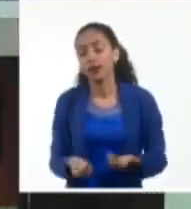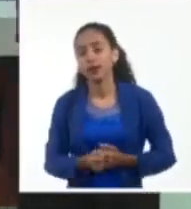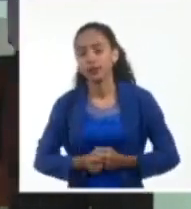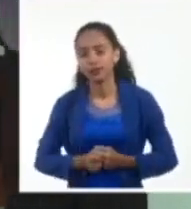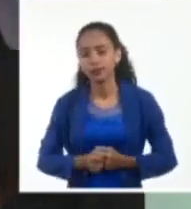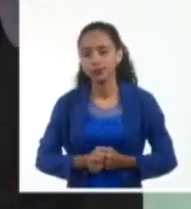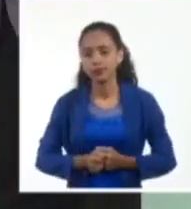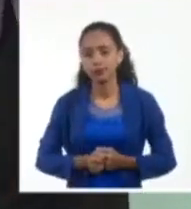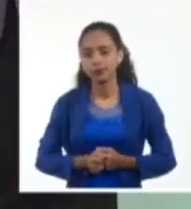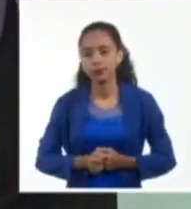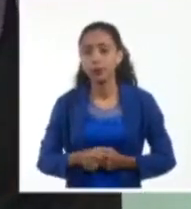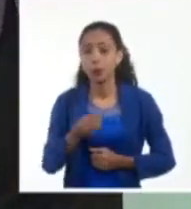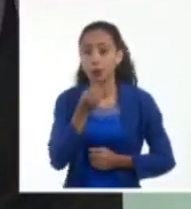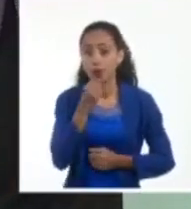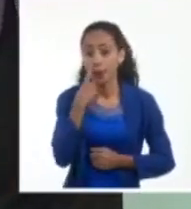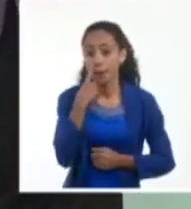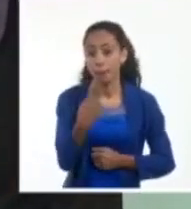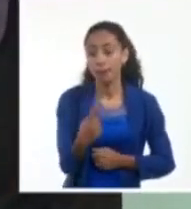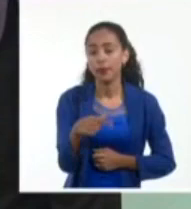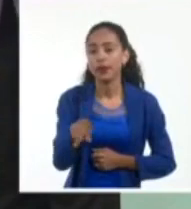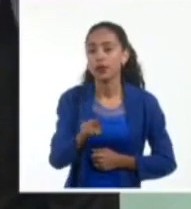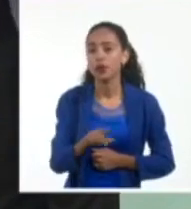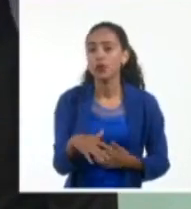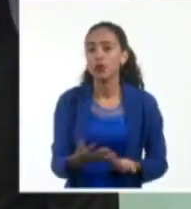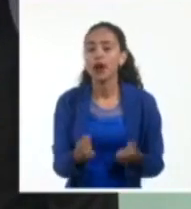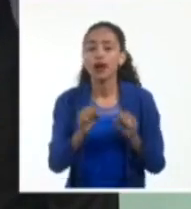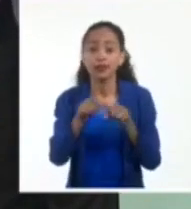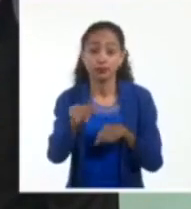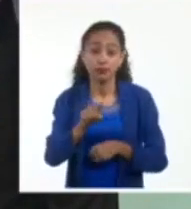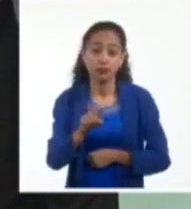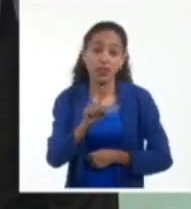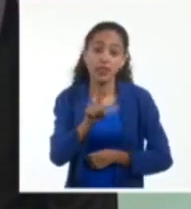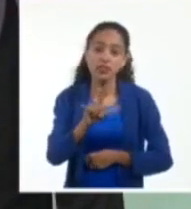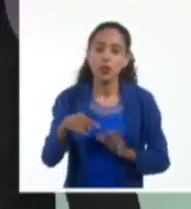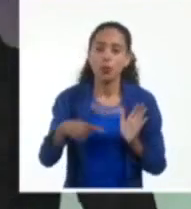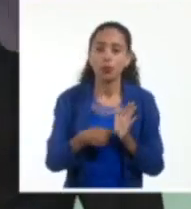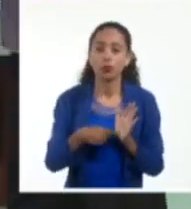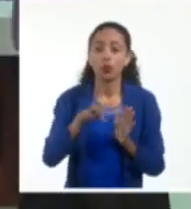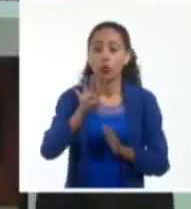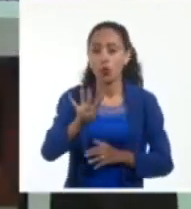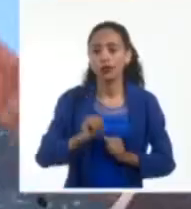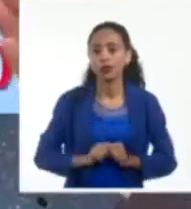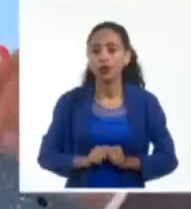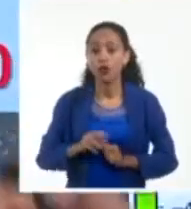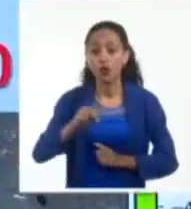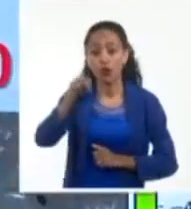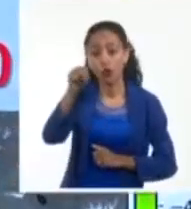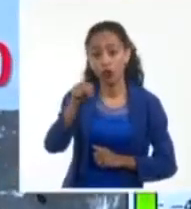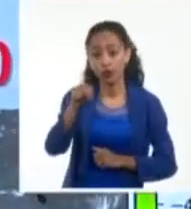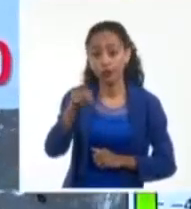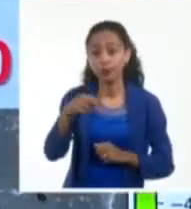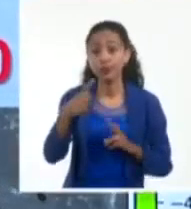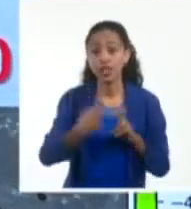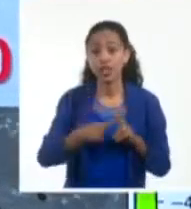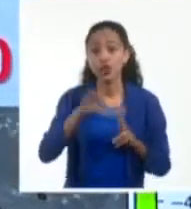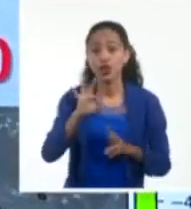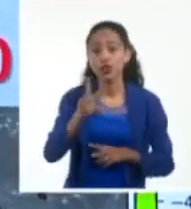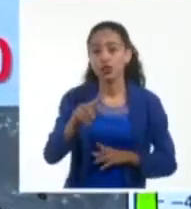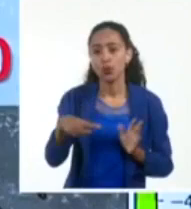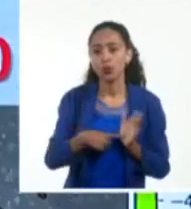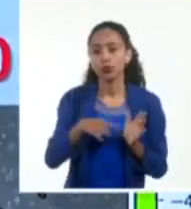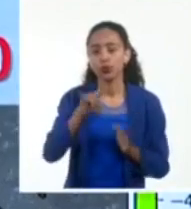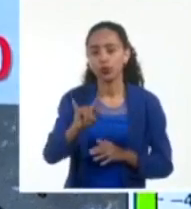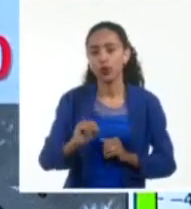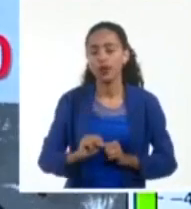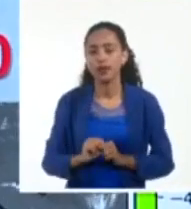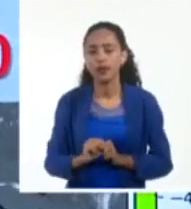tienen la posición en latitud del sistema eran los 19,4 grados de latitud norte y los 82,9 grados